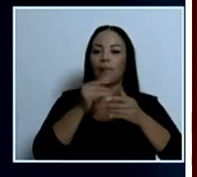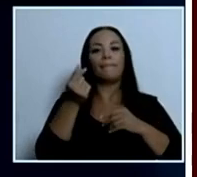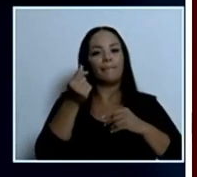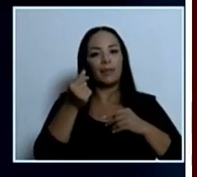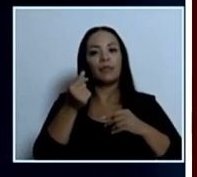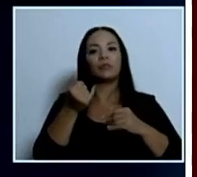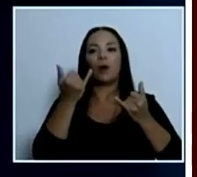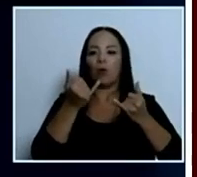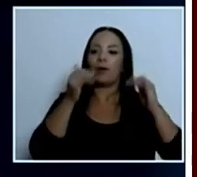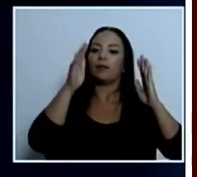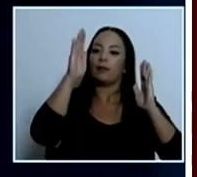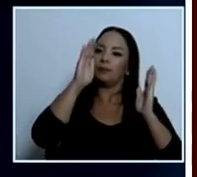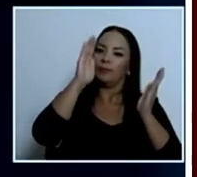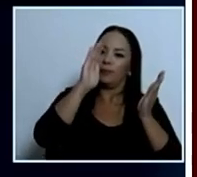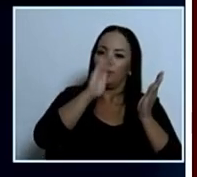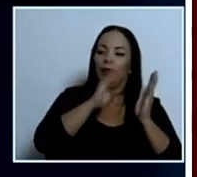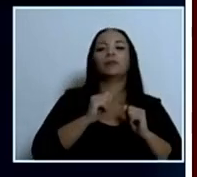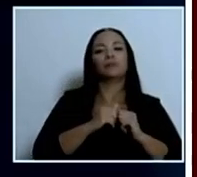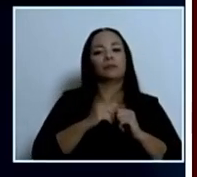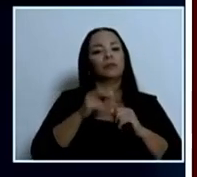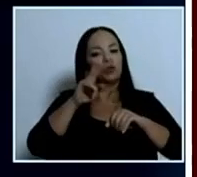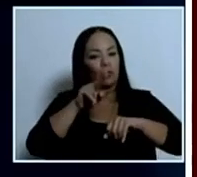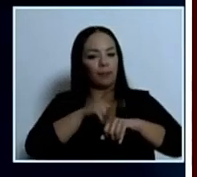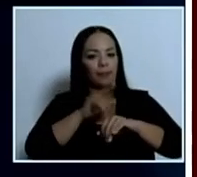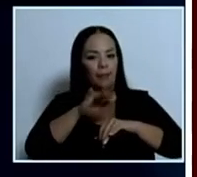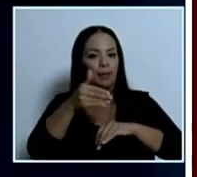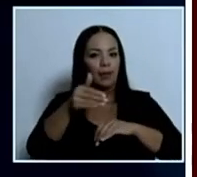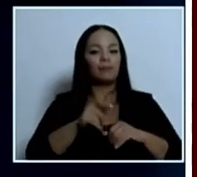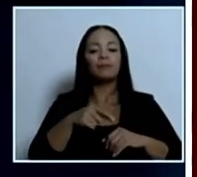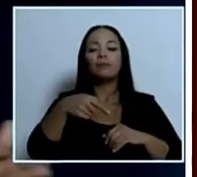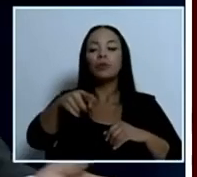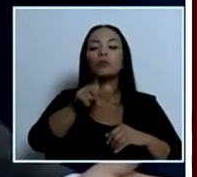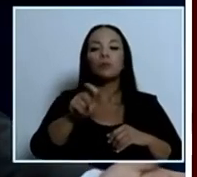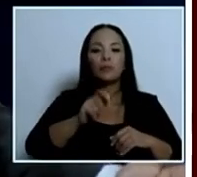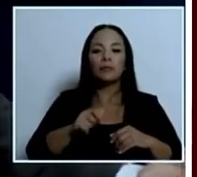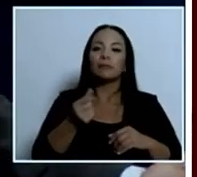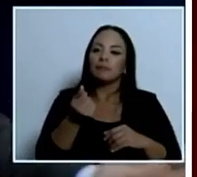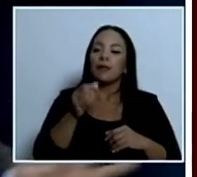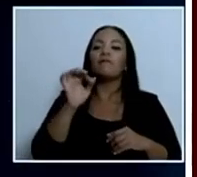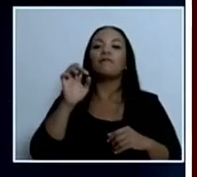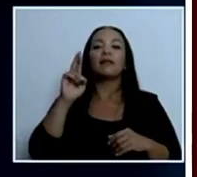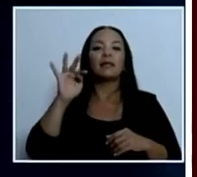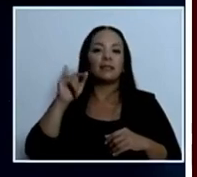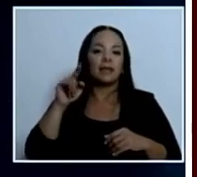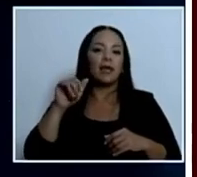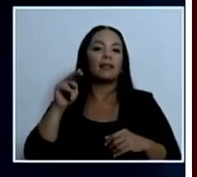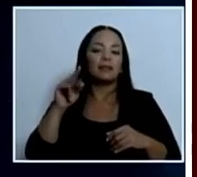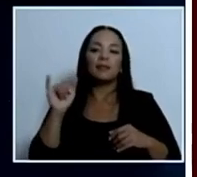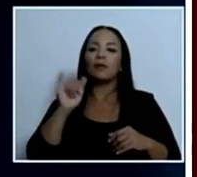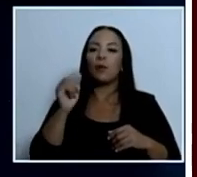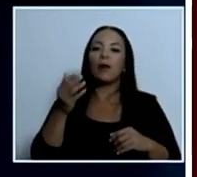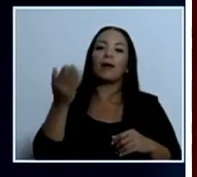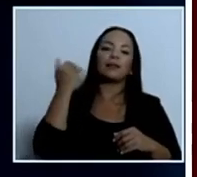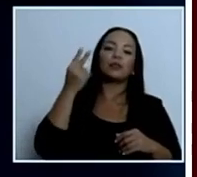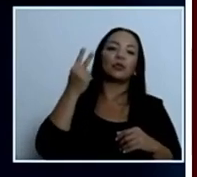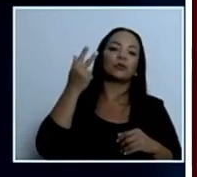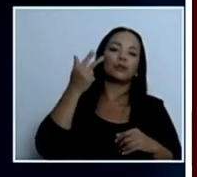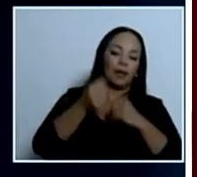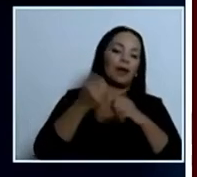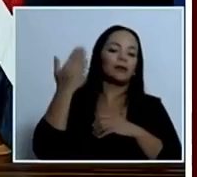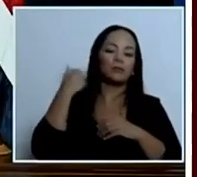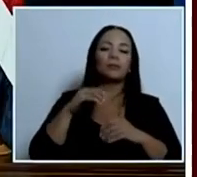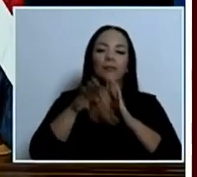tendiendo a la normalidad. En los próximos meses esperaríamos tener el costo de los fertilizantes tal vez como los teníamos hace dos, tres años, presidente. Muchas gracias.